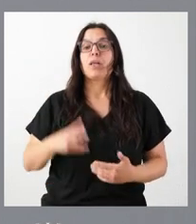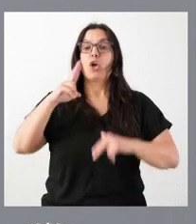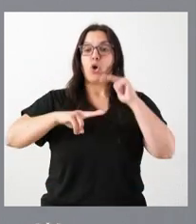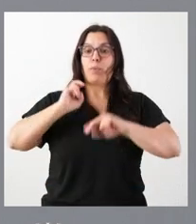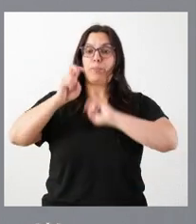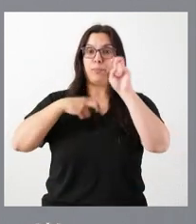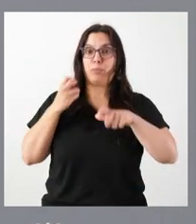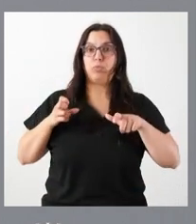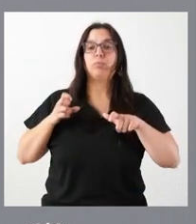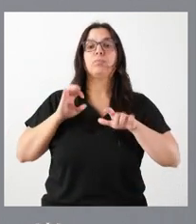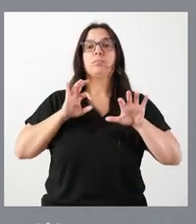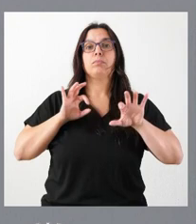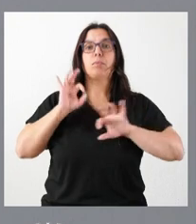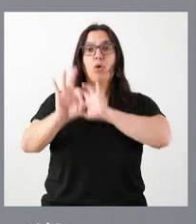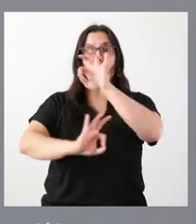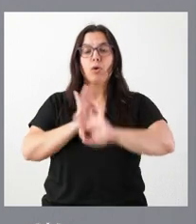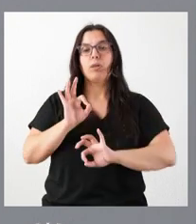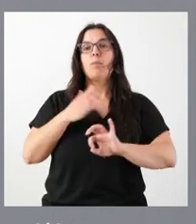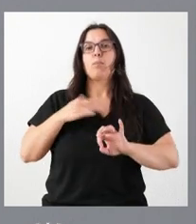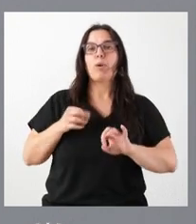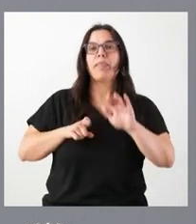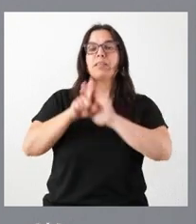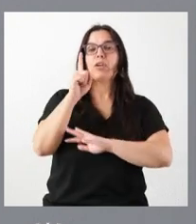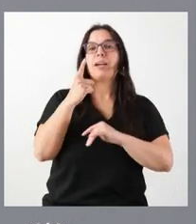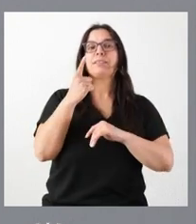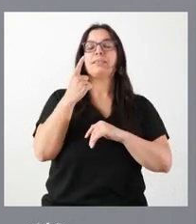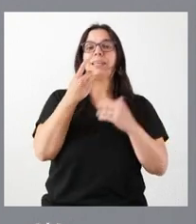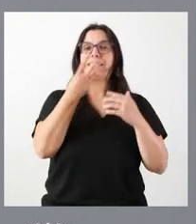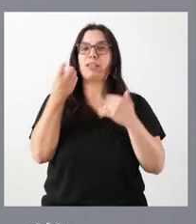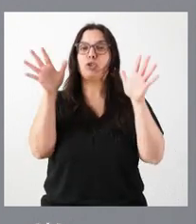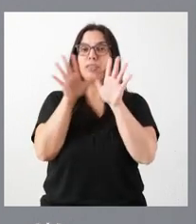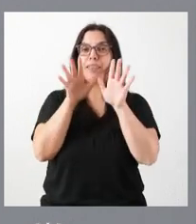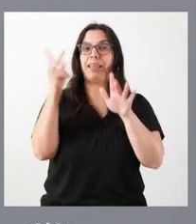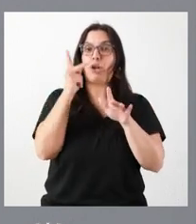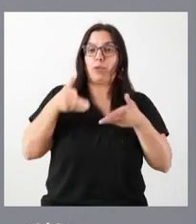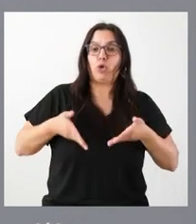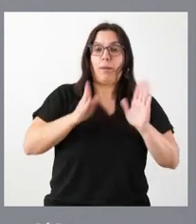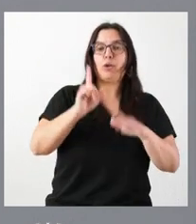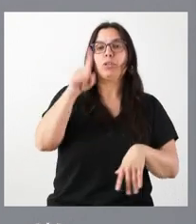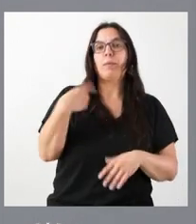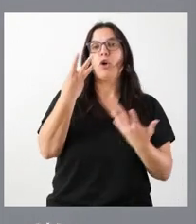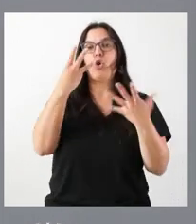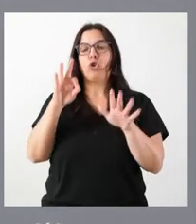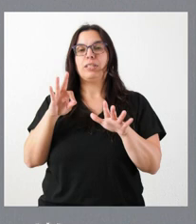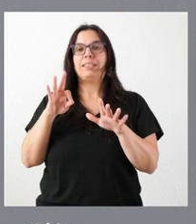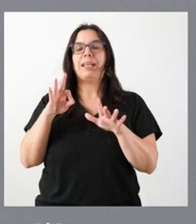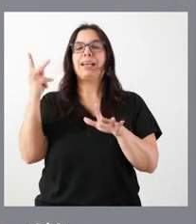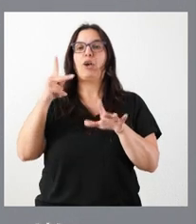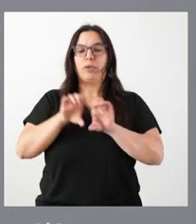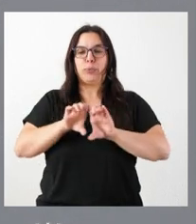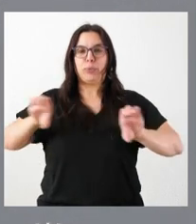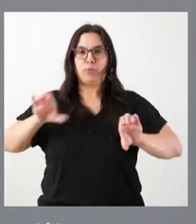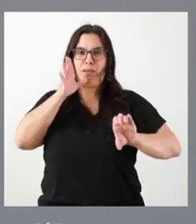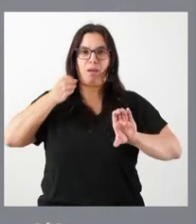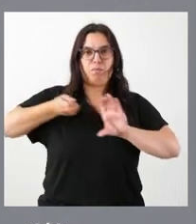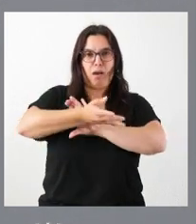el desarrollo de 310 kilómetros de caminos y 80 kilómetros de desagüe, lo que significa la